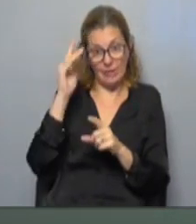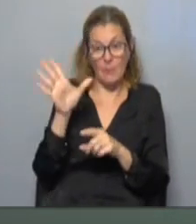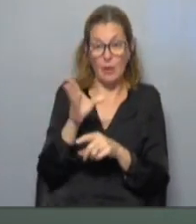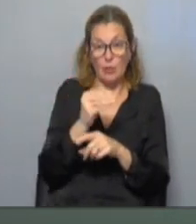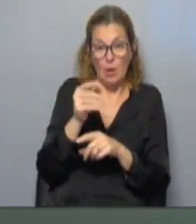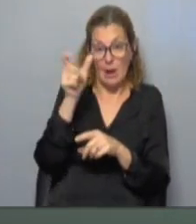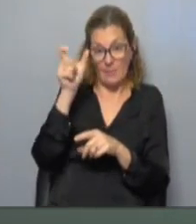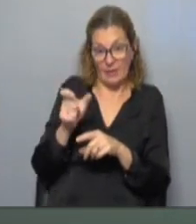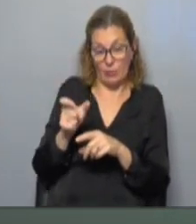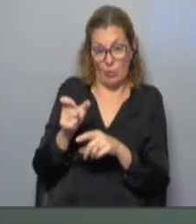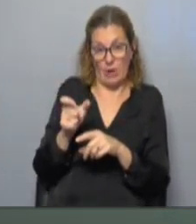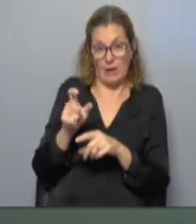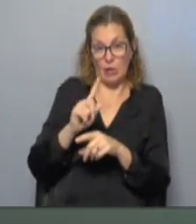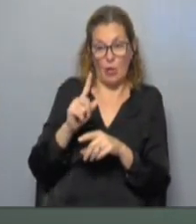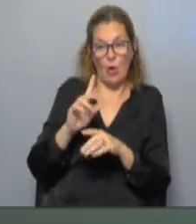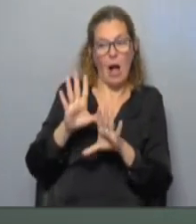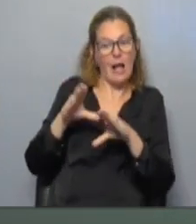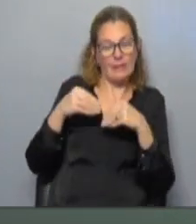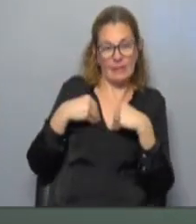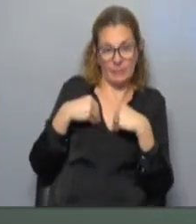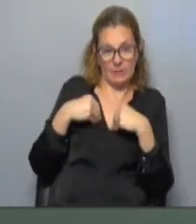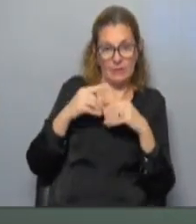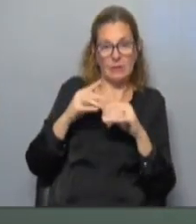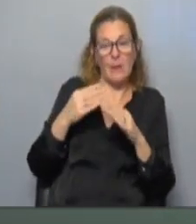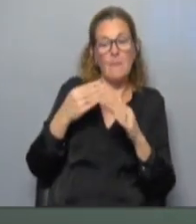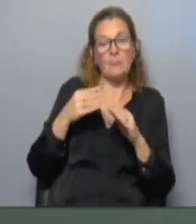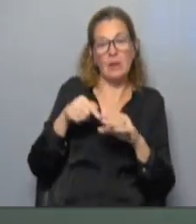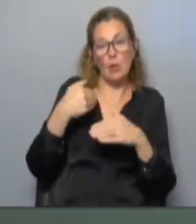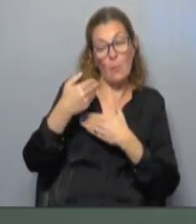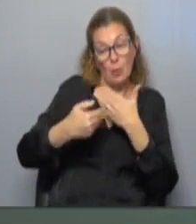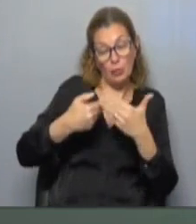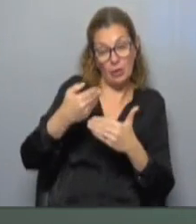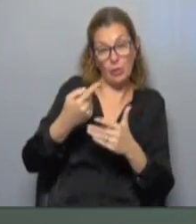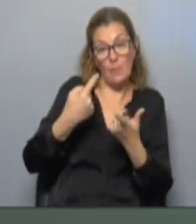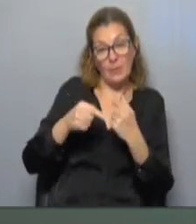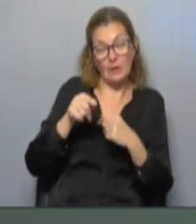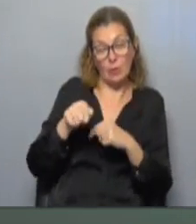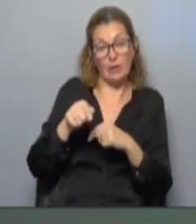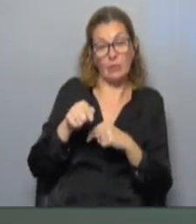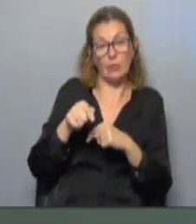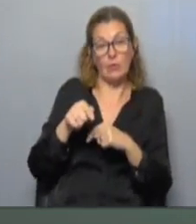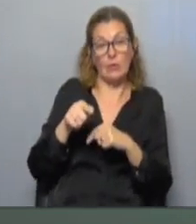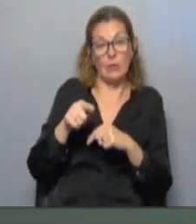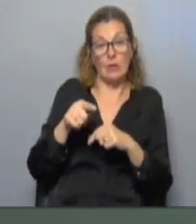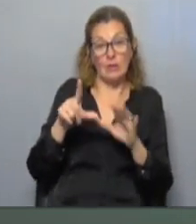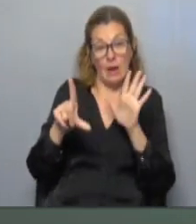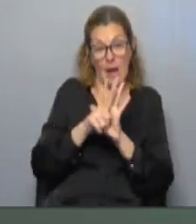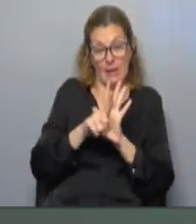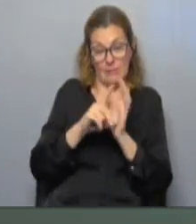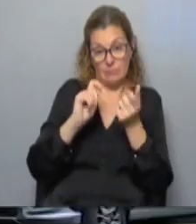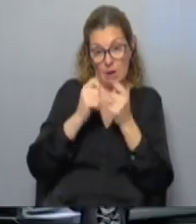profesionales que no estén dispuestos y dispuestas a participar de esos procesos en caso de que esto pase a ser ley.